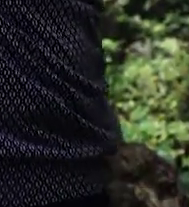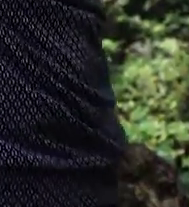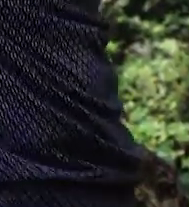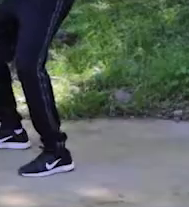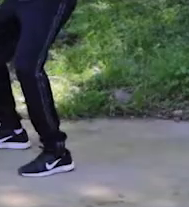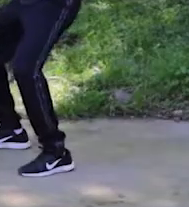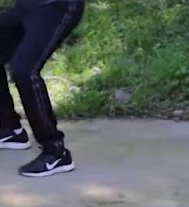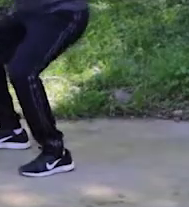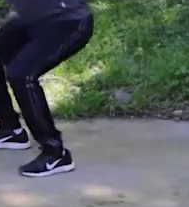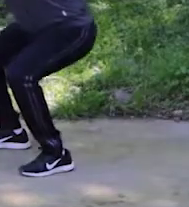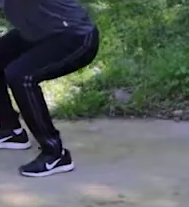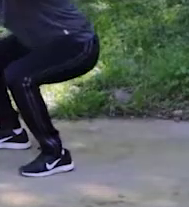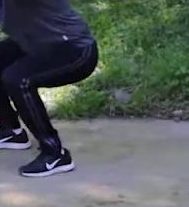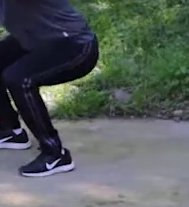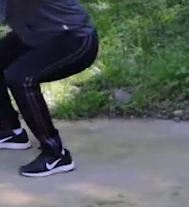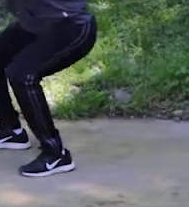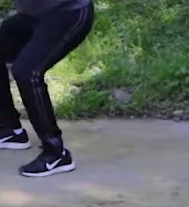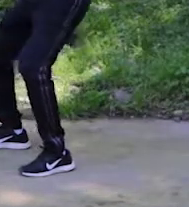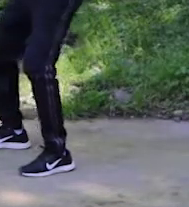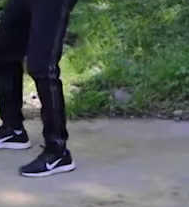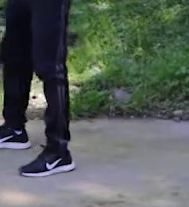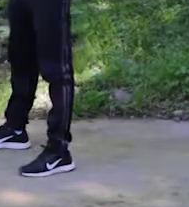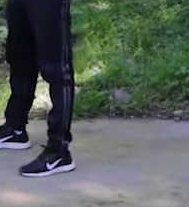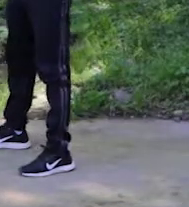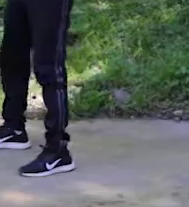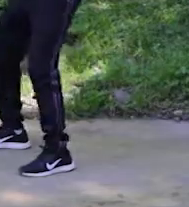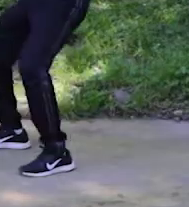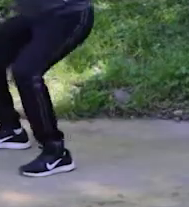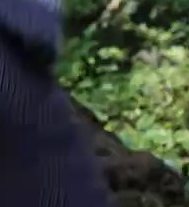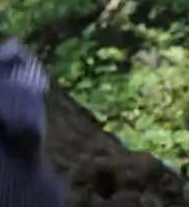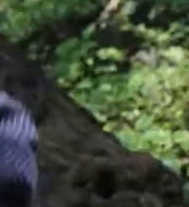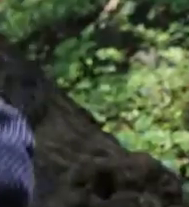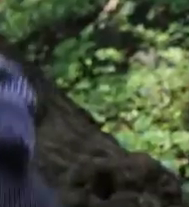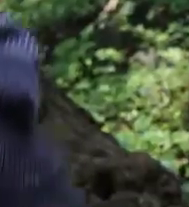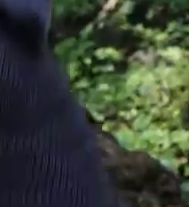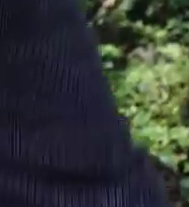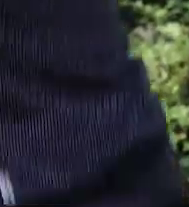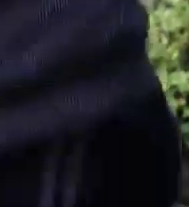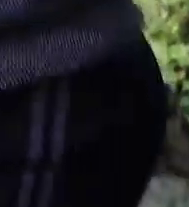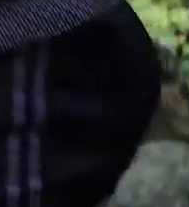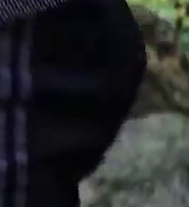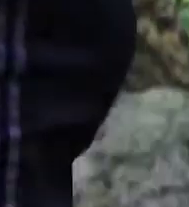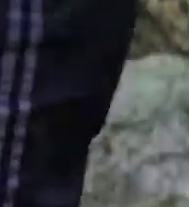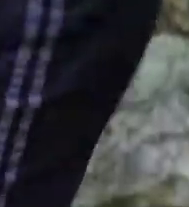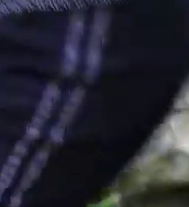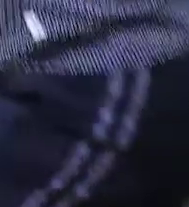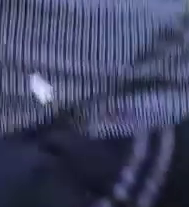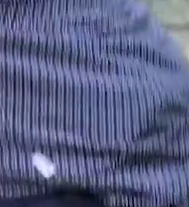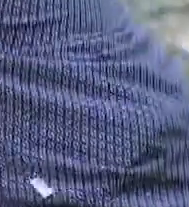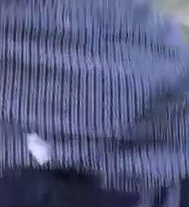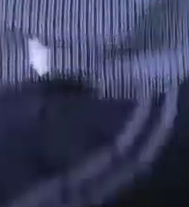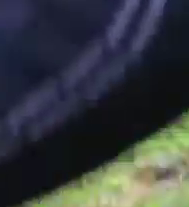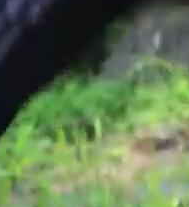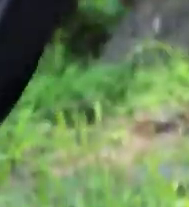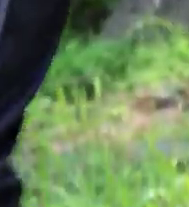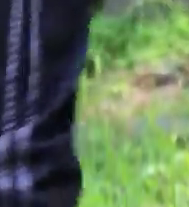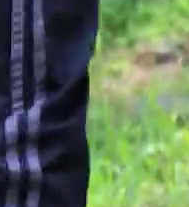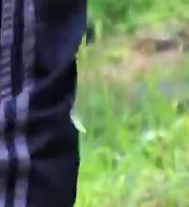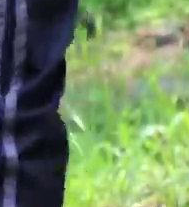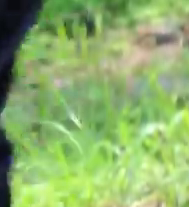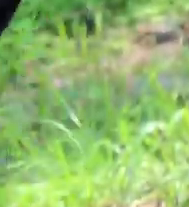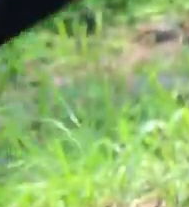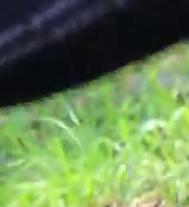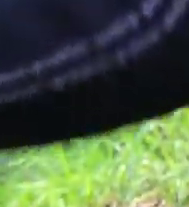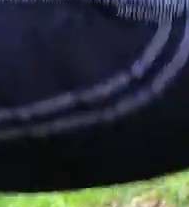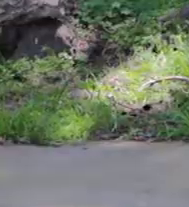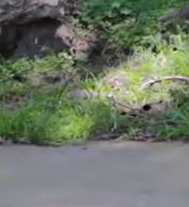y bajamos. Flexionamos rodilla. Noventa más. Bien, exactamente. Arriba.